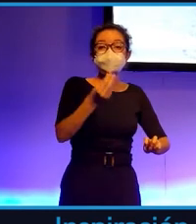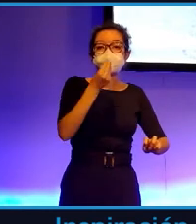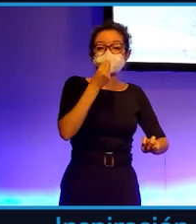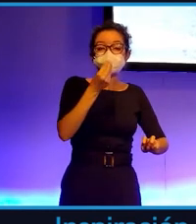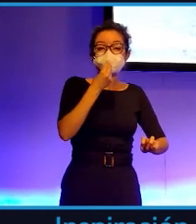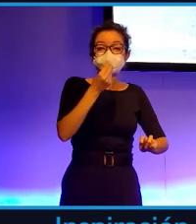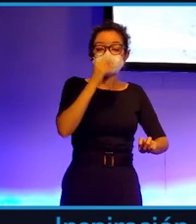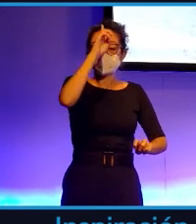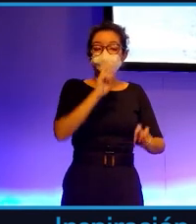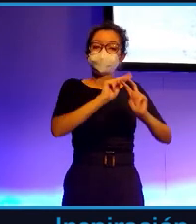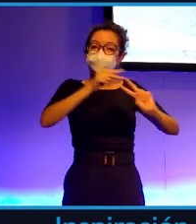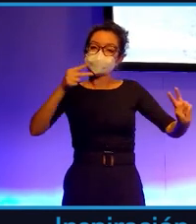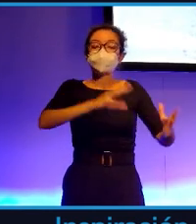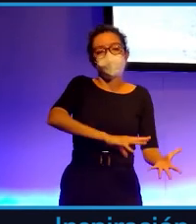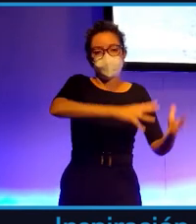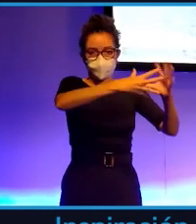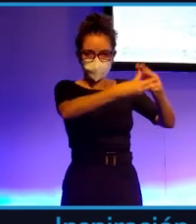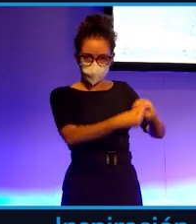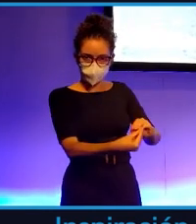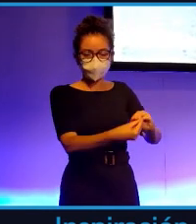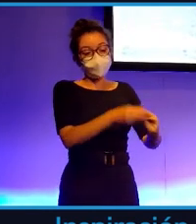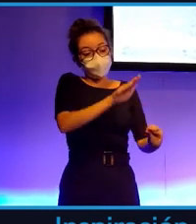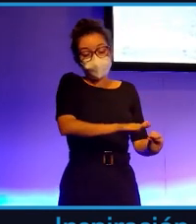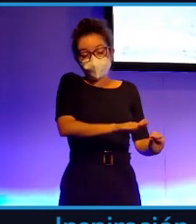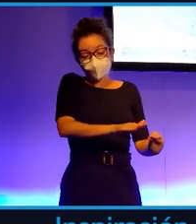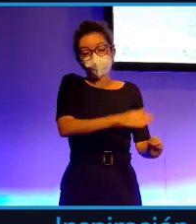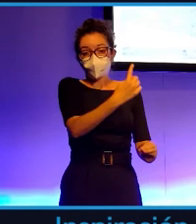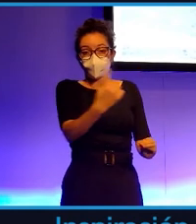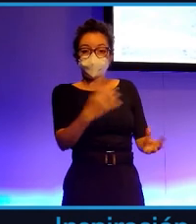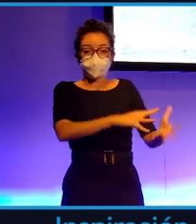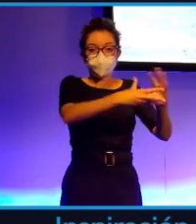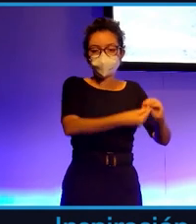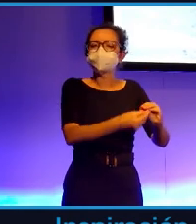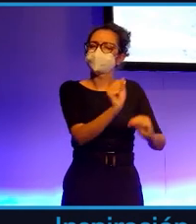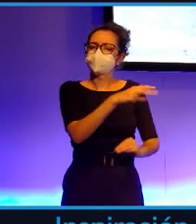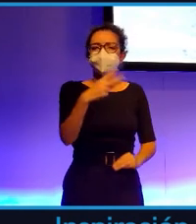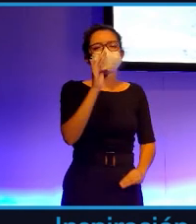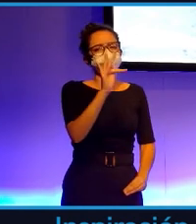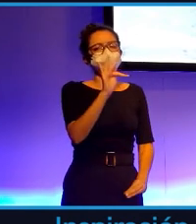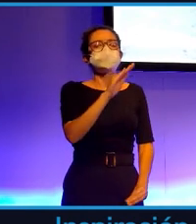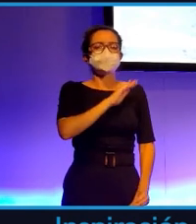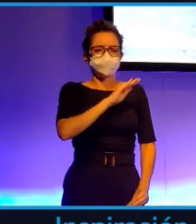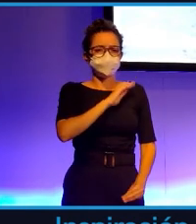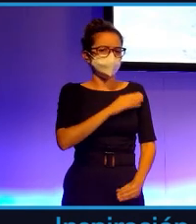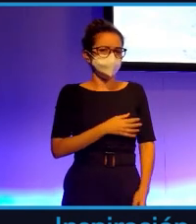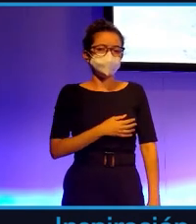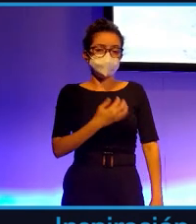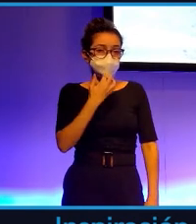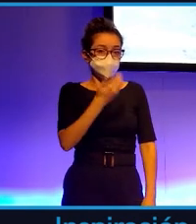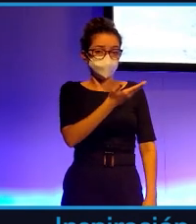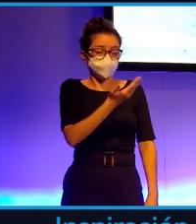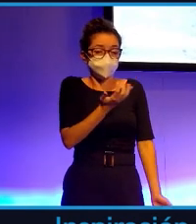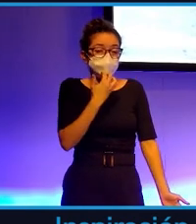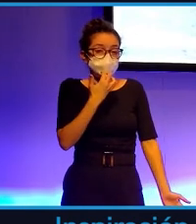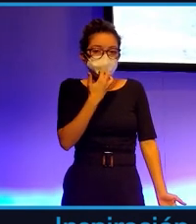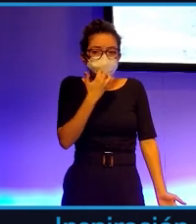al perfil genético de cada persona, de cada niño en este caso, con resultados muy positivos. Seguro que tenéis ejemplos que una